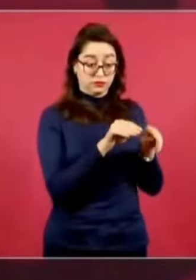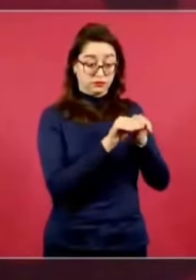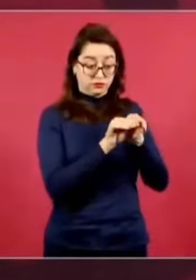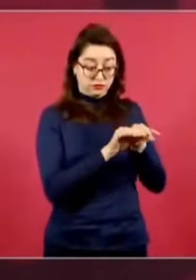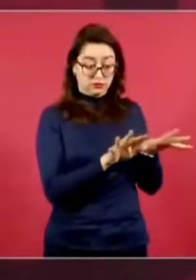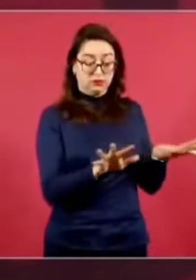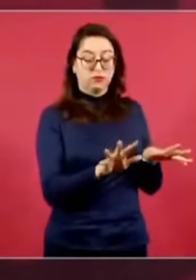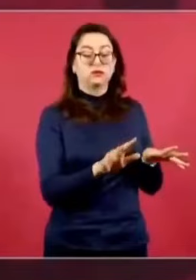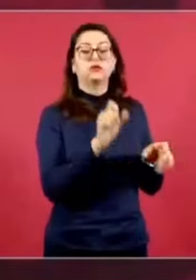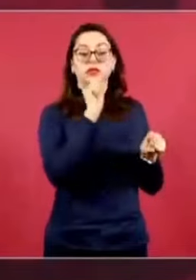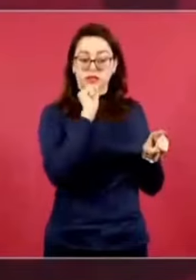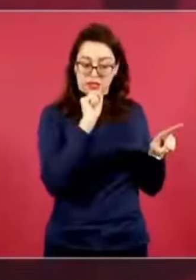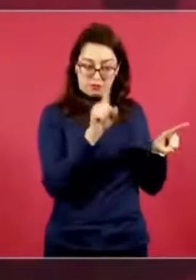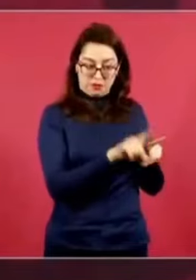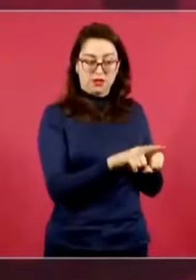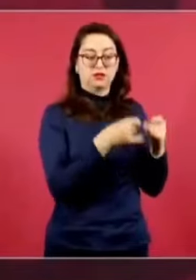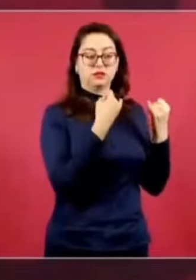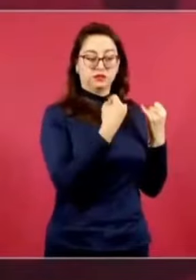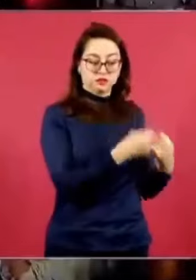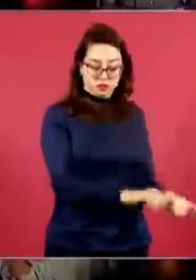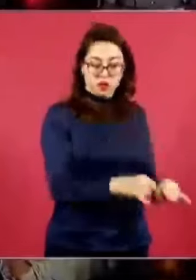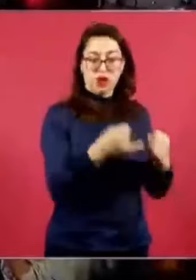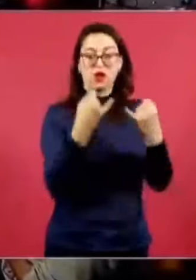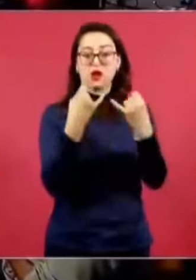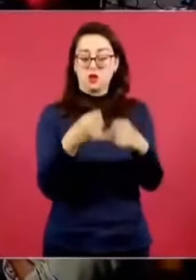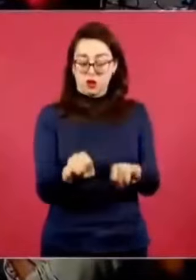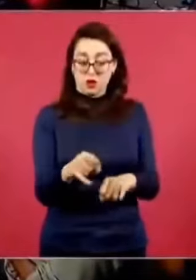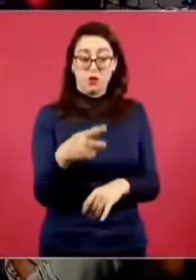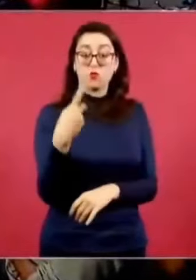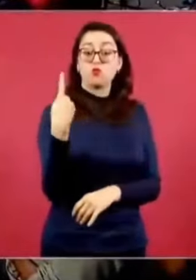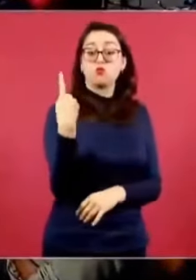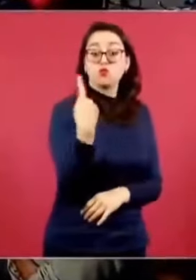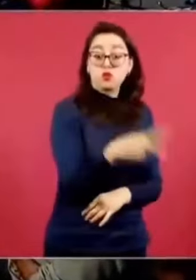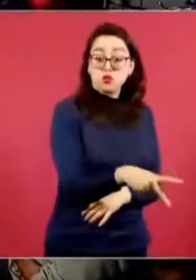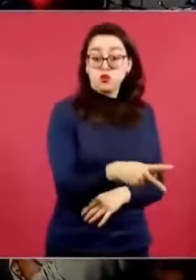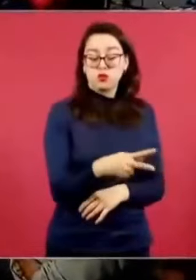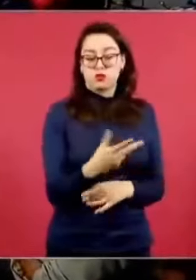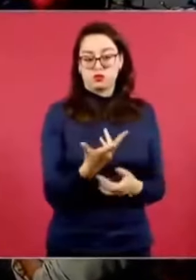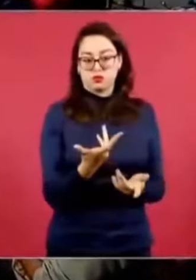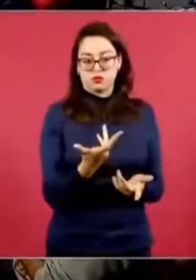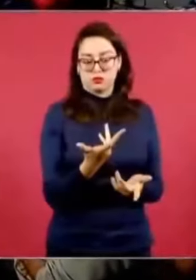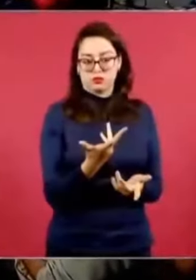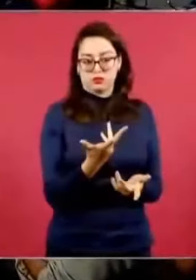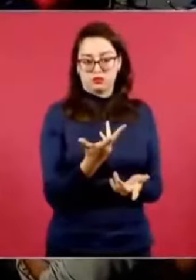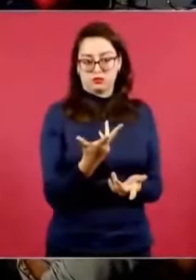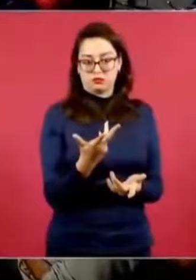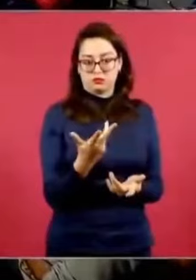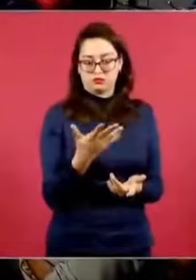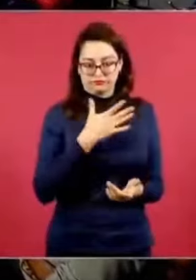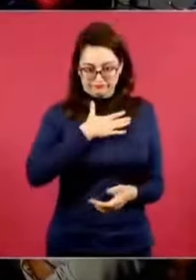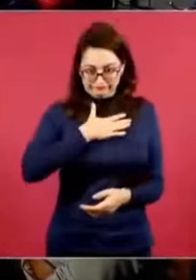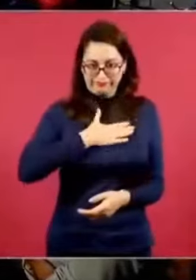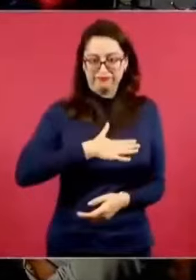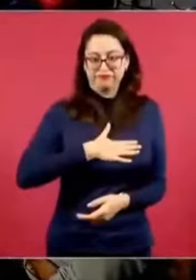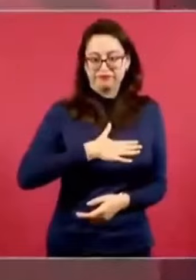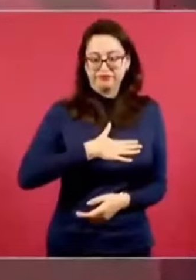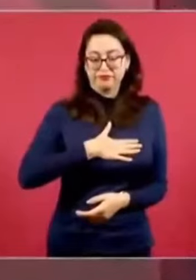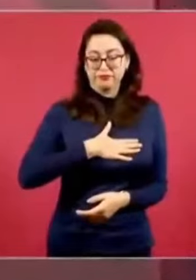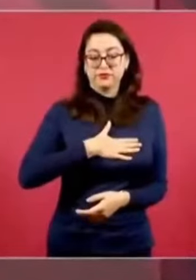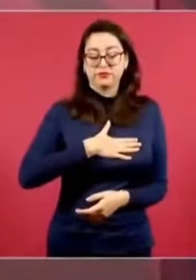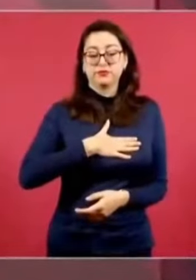los pueblos yaquis, del plan de justicia a los pueblos yaquis. Esto también